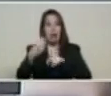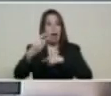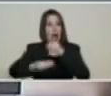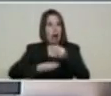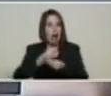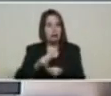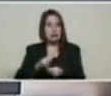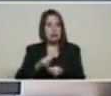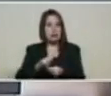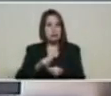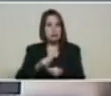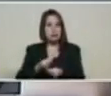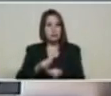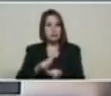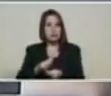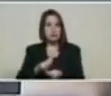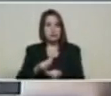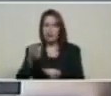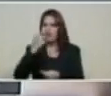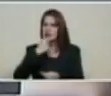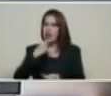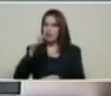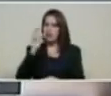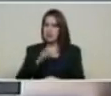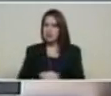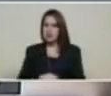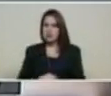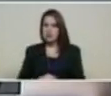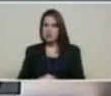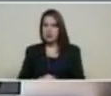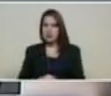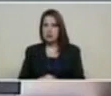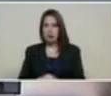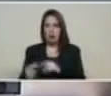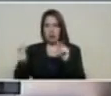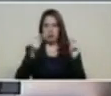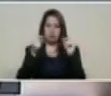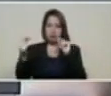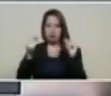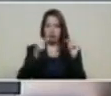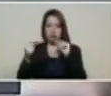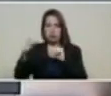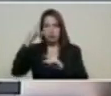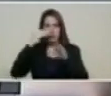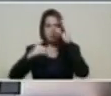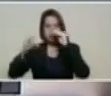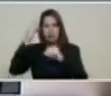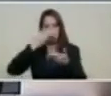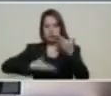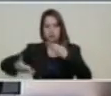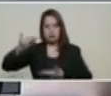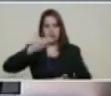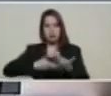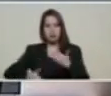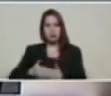es muy fácil a través de la palabra a través del respeto